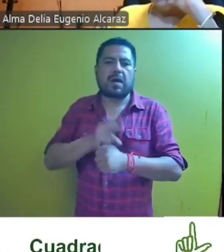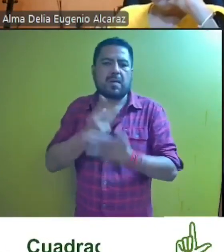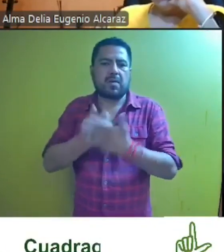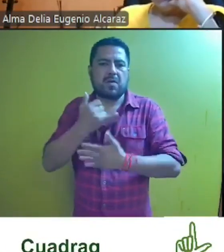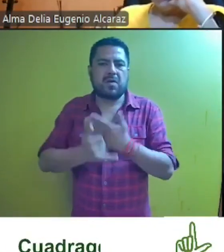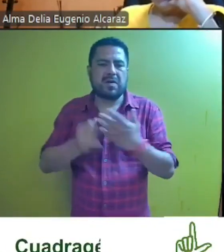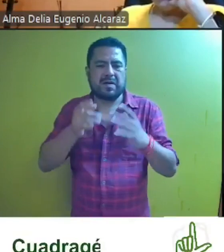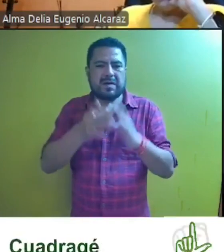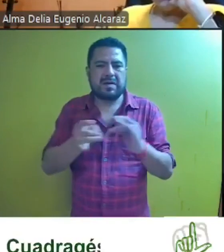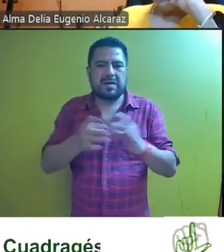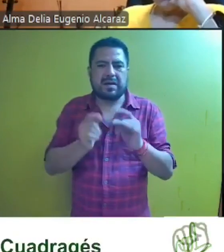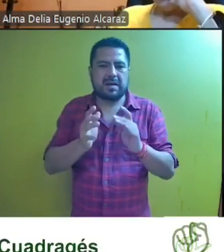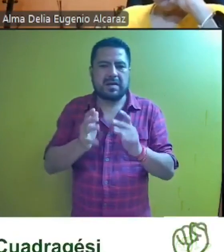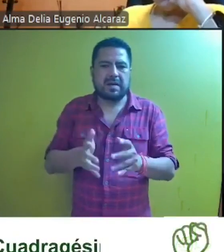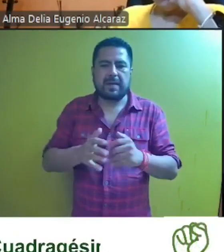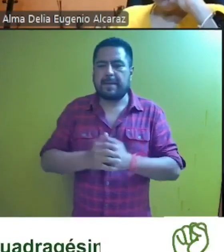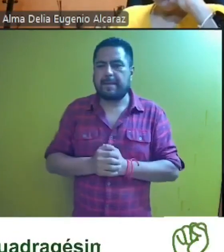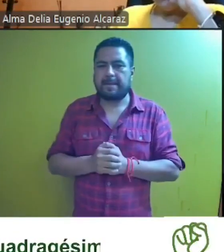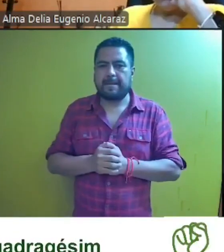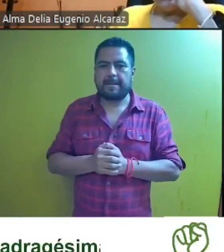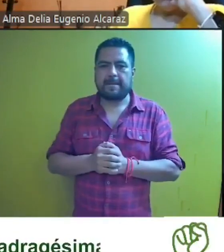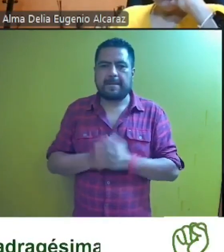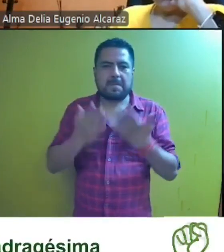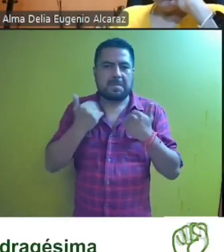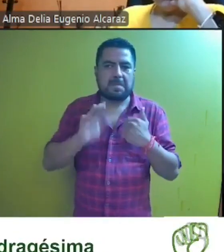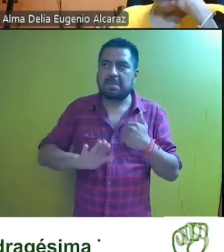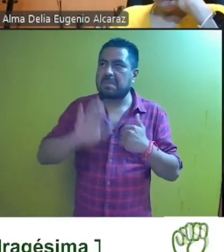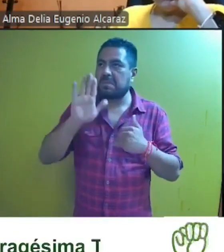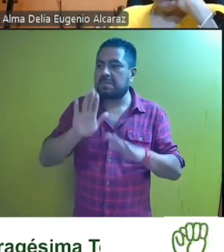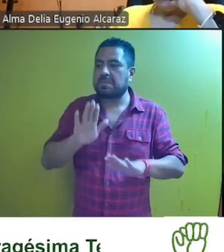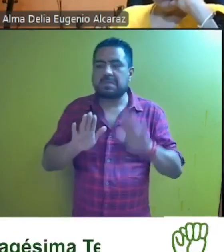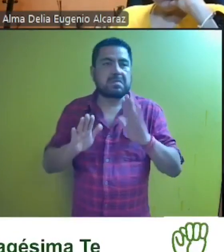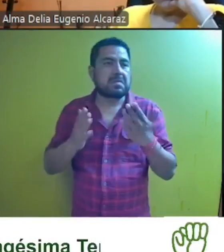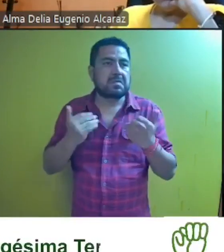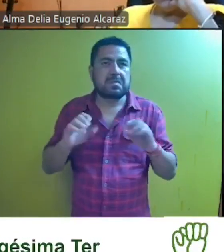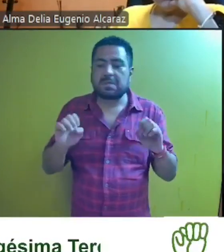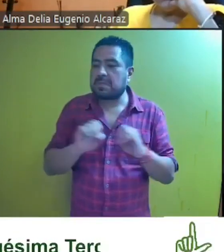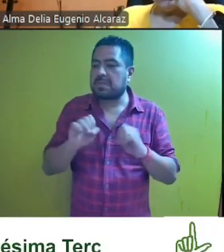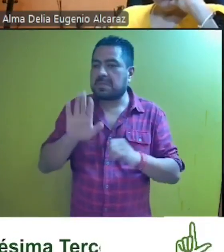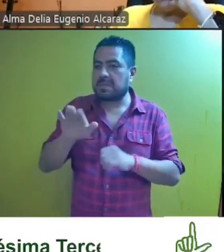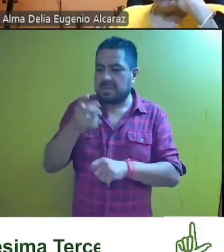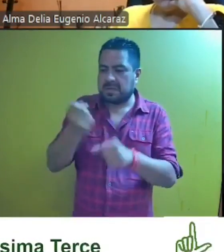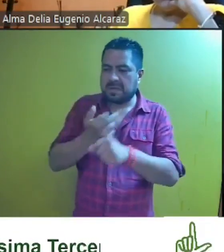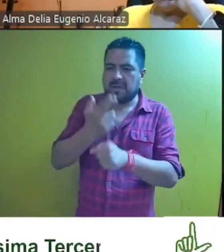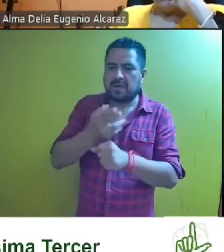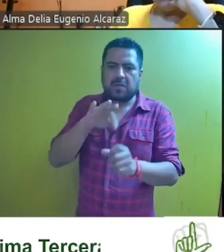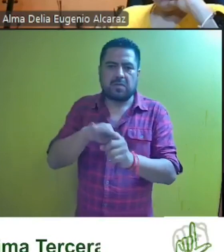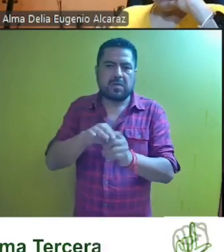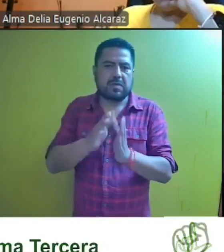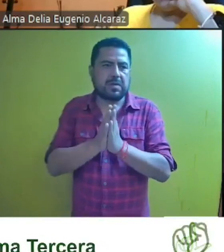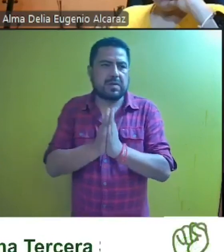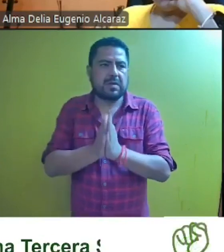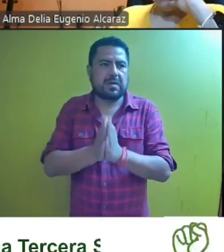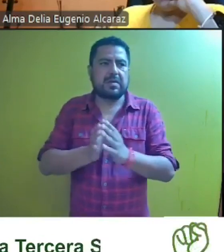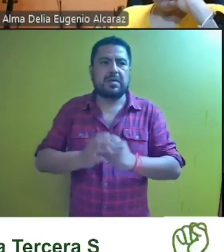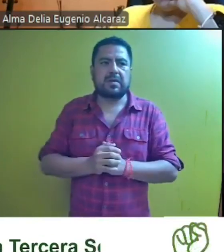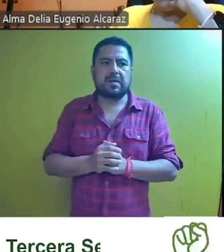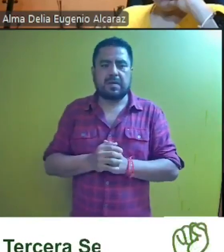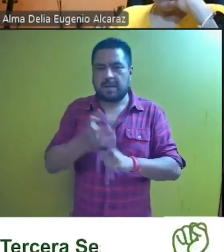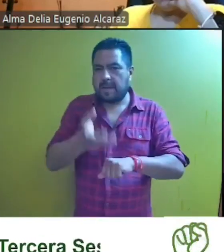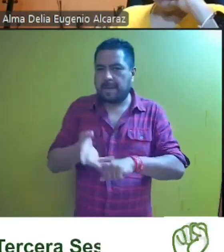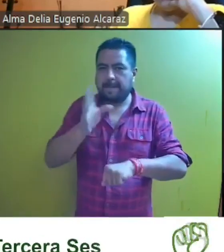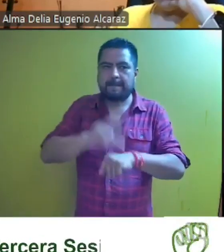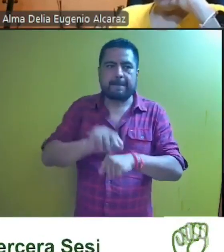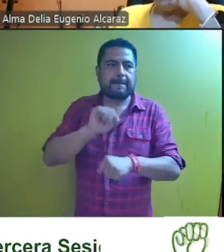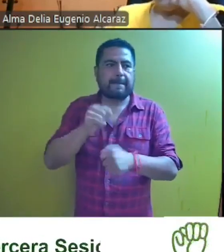proyecto del que se ha dado cuenta no hay comentarios al respecto secretario tome la votación por favor con su